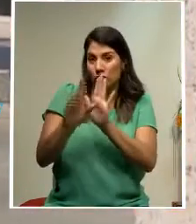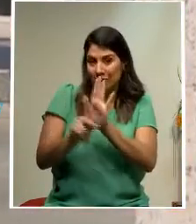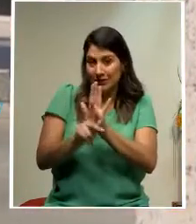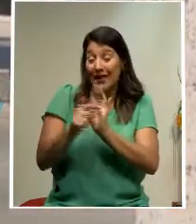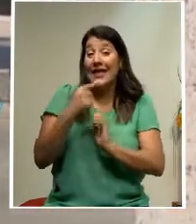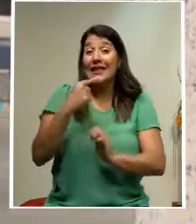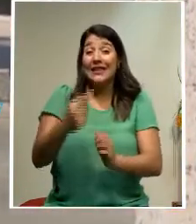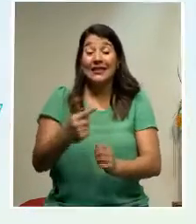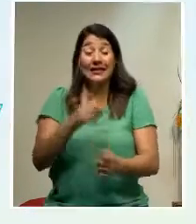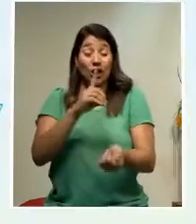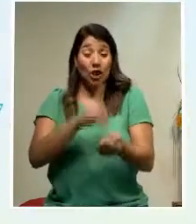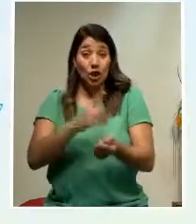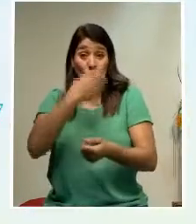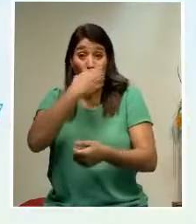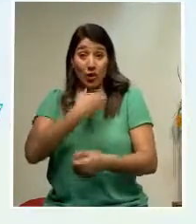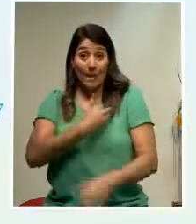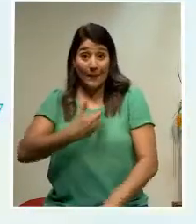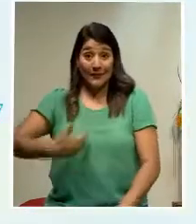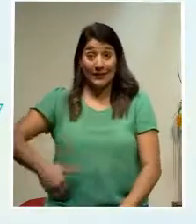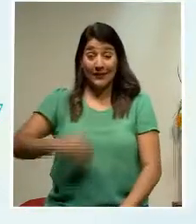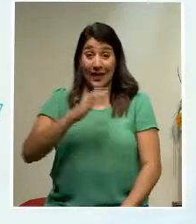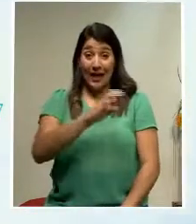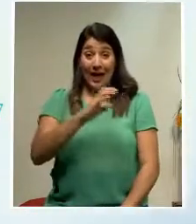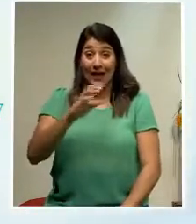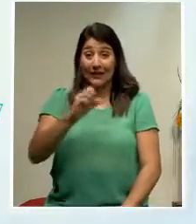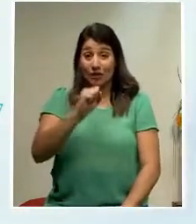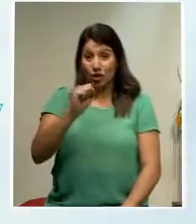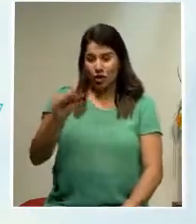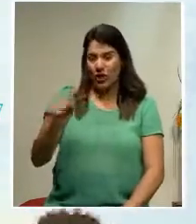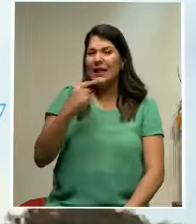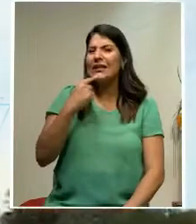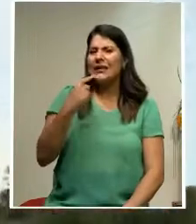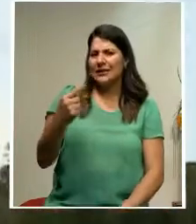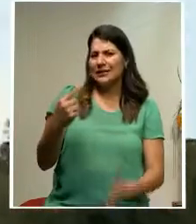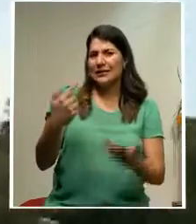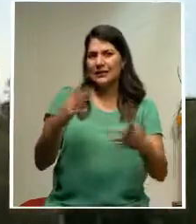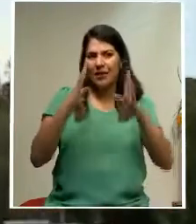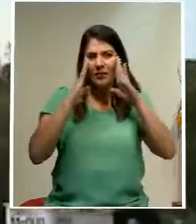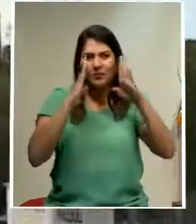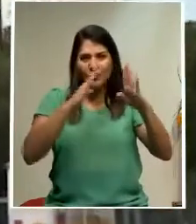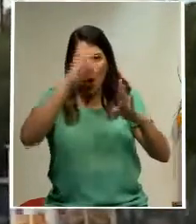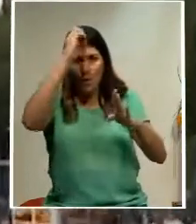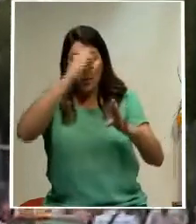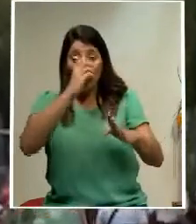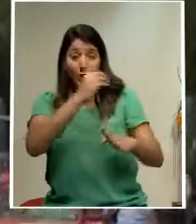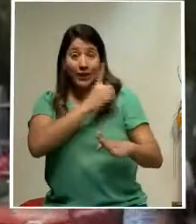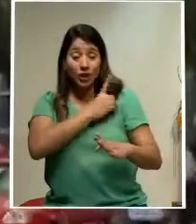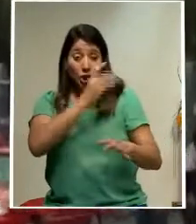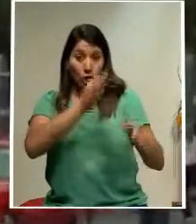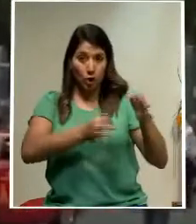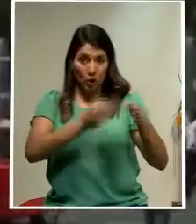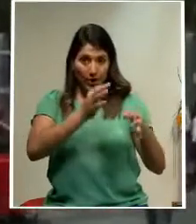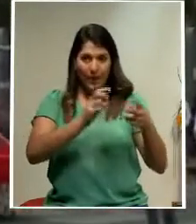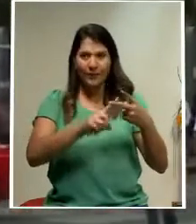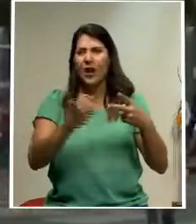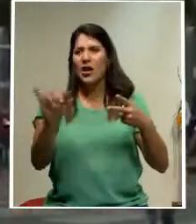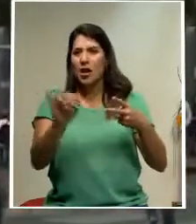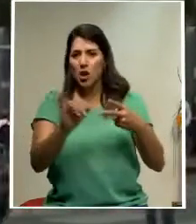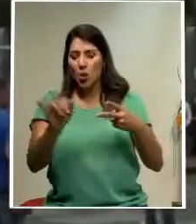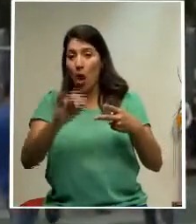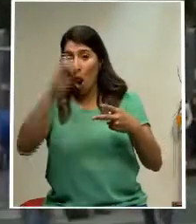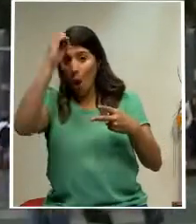Macaya, presidente de la Caja Costarricense del Seguro Social, se tomaron en cuenta criterios de la dirección jurídica de la entidad, así como de la